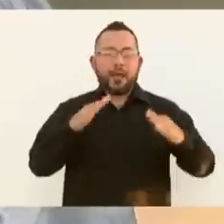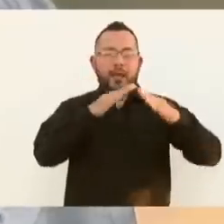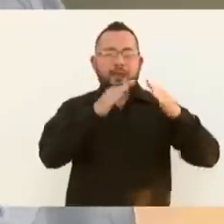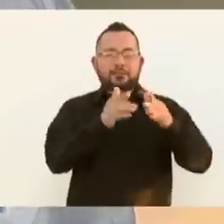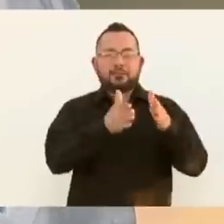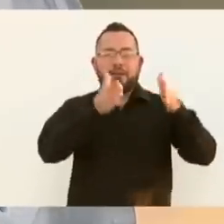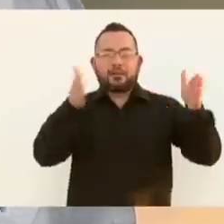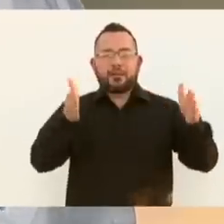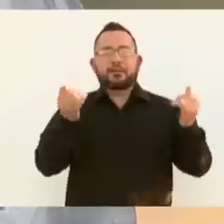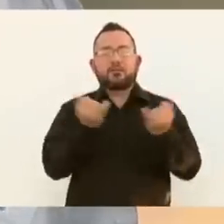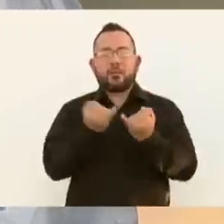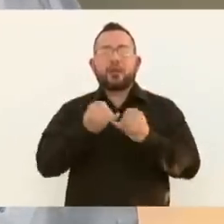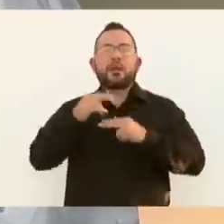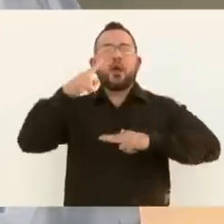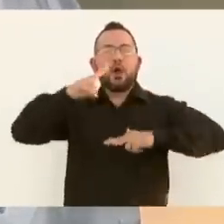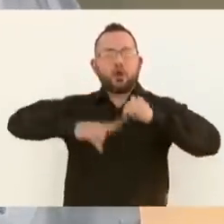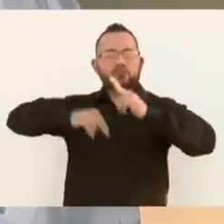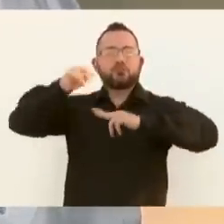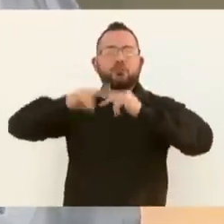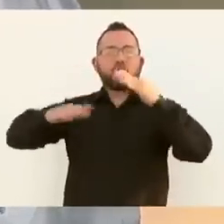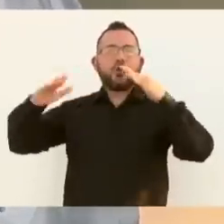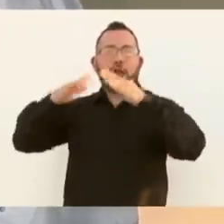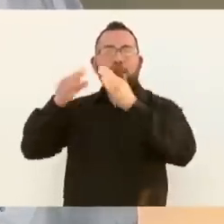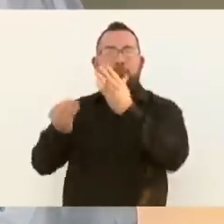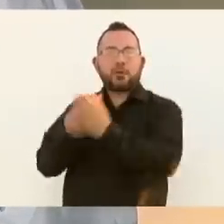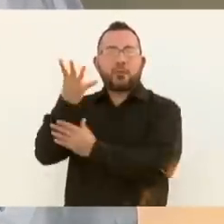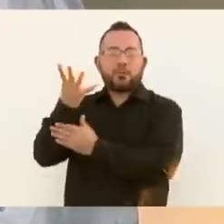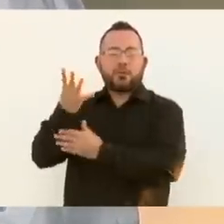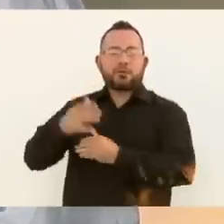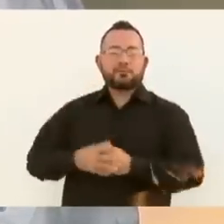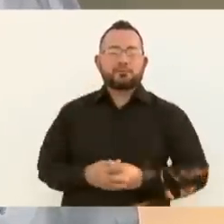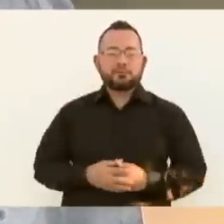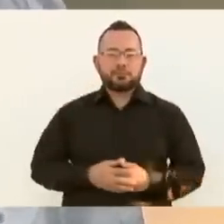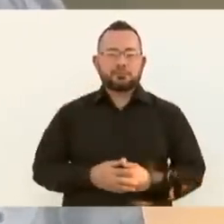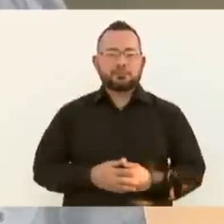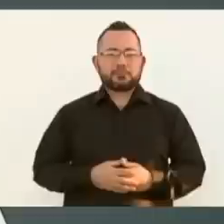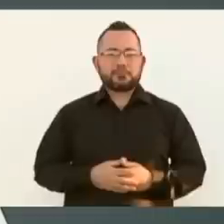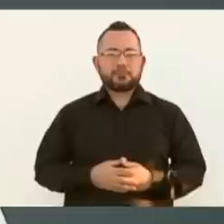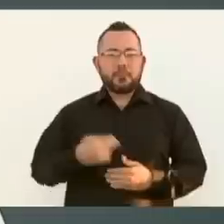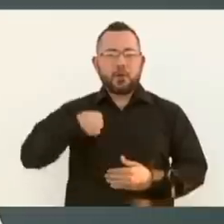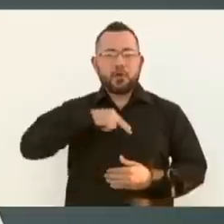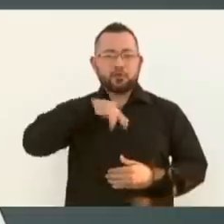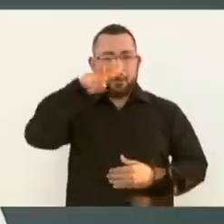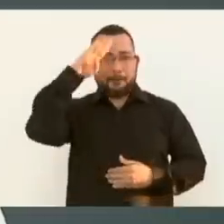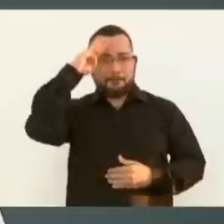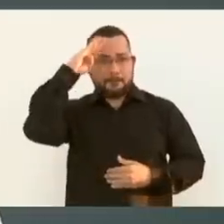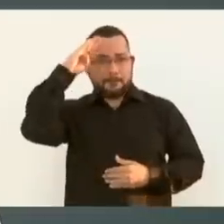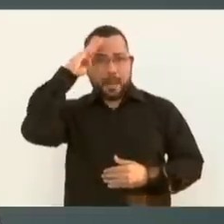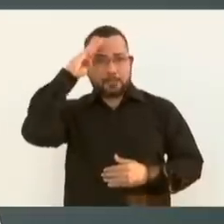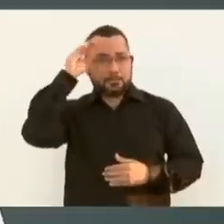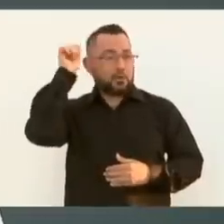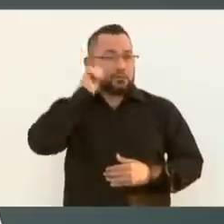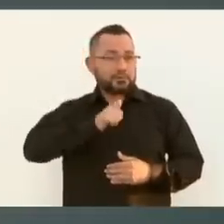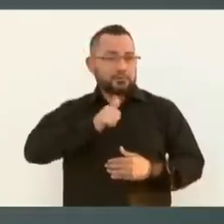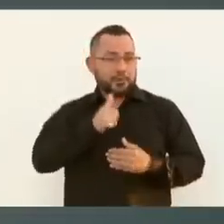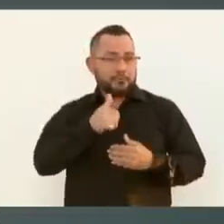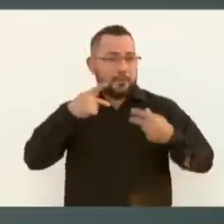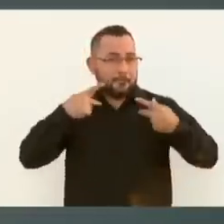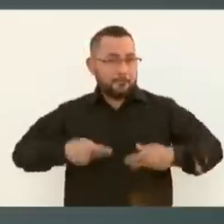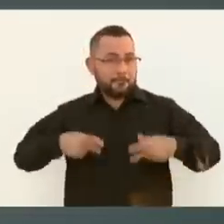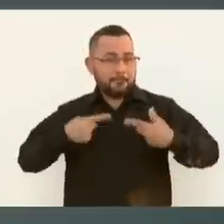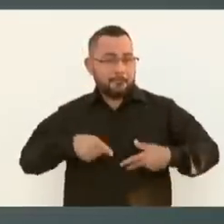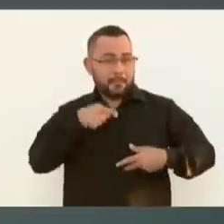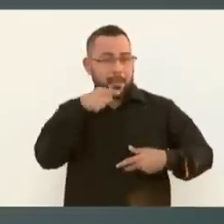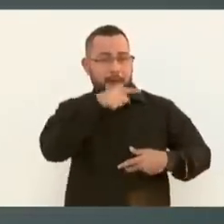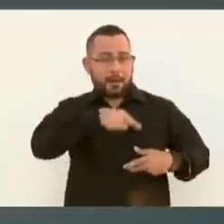construcción de vivienda nueva, pensando siempre en la gente más humilde,